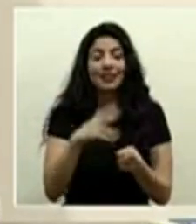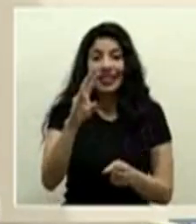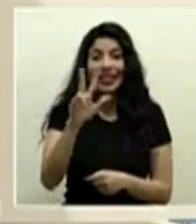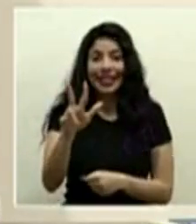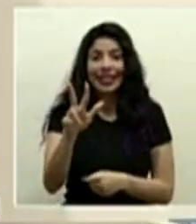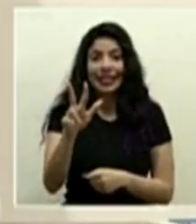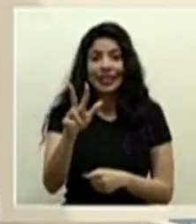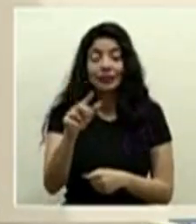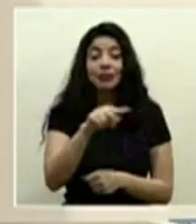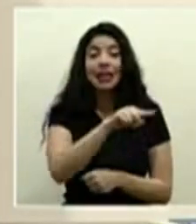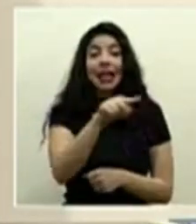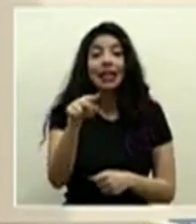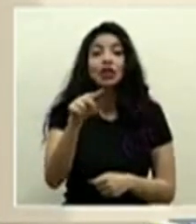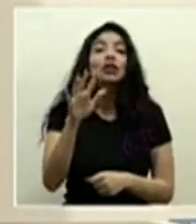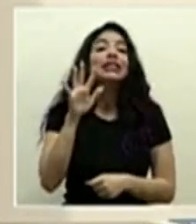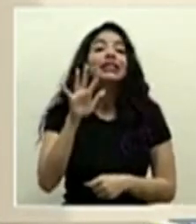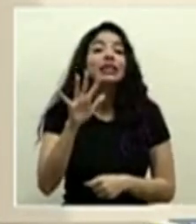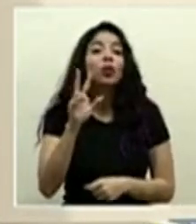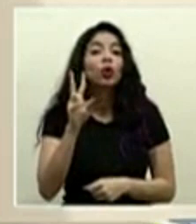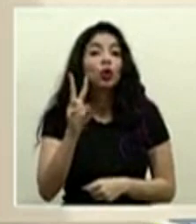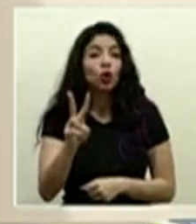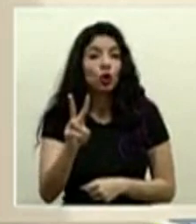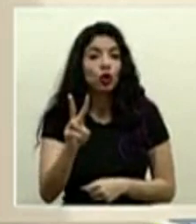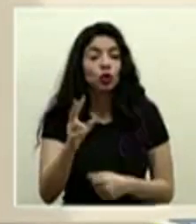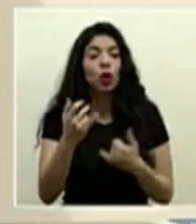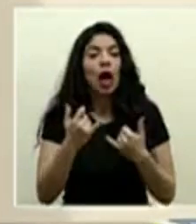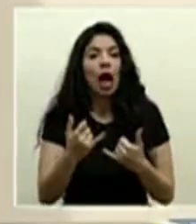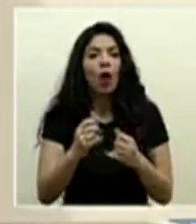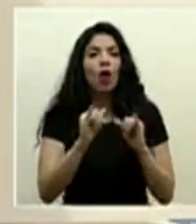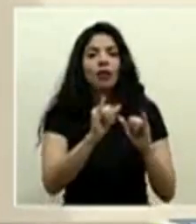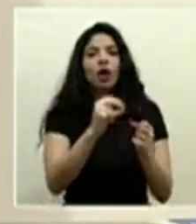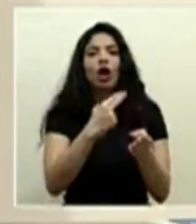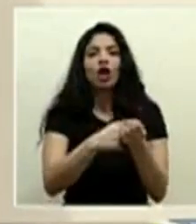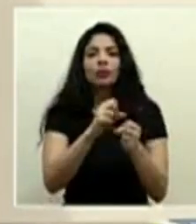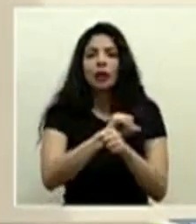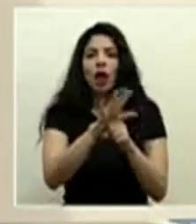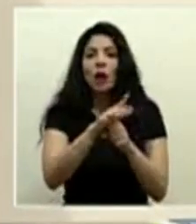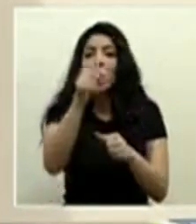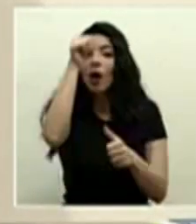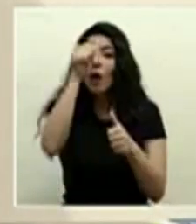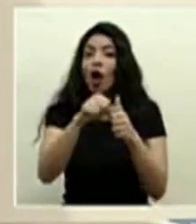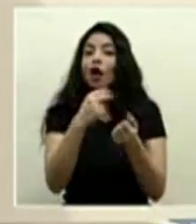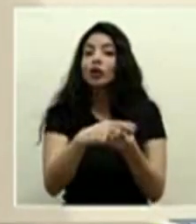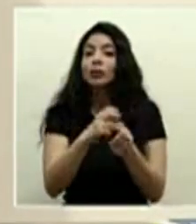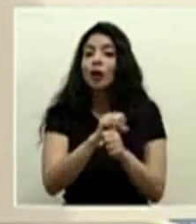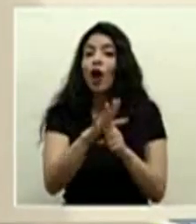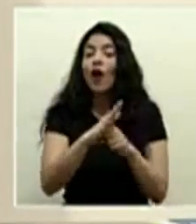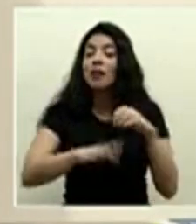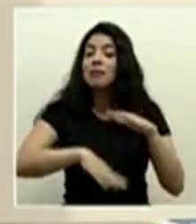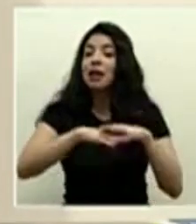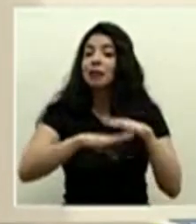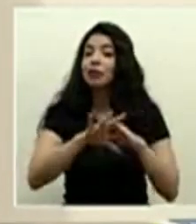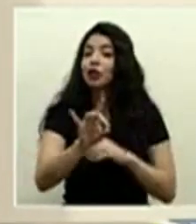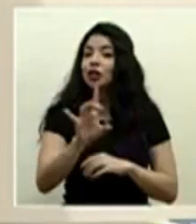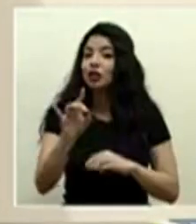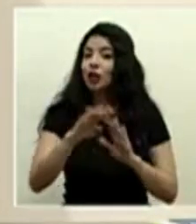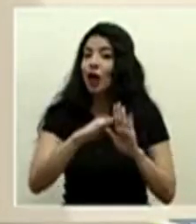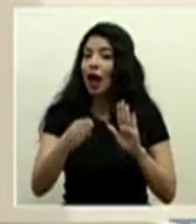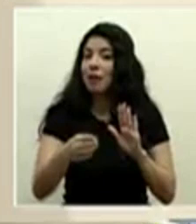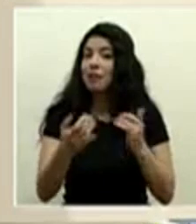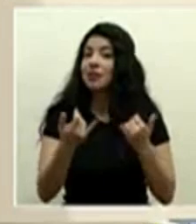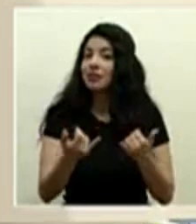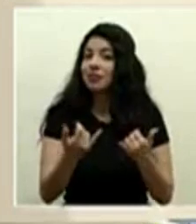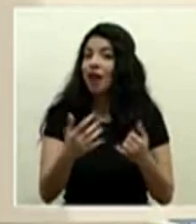de los cuales 52 están en SEACO recordamos que SEACO tiene 88 camas y ya